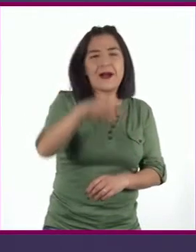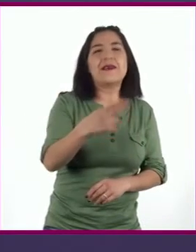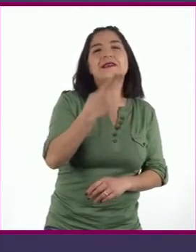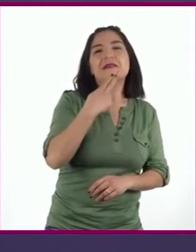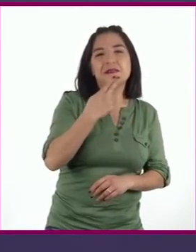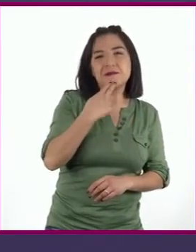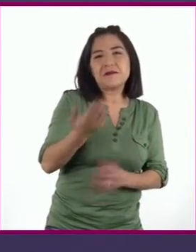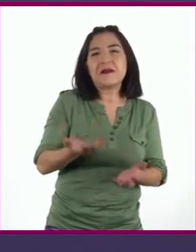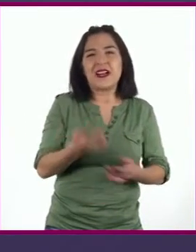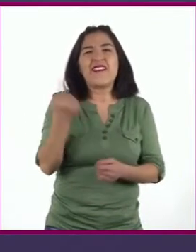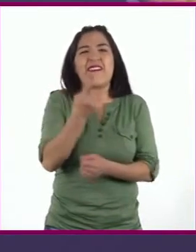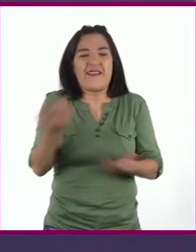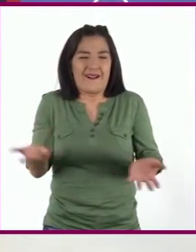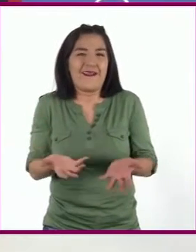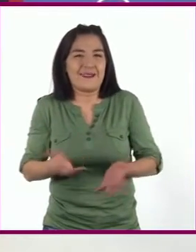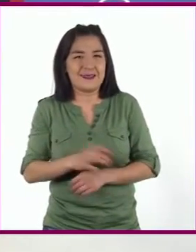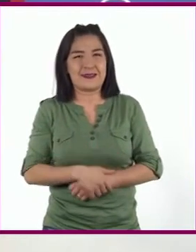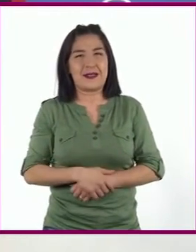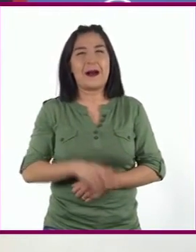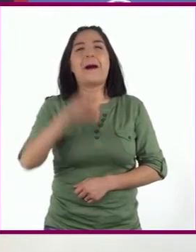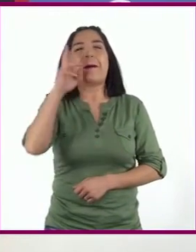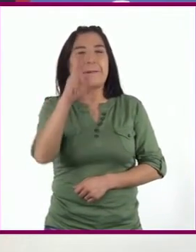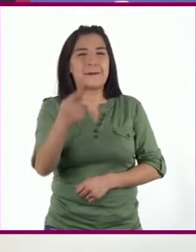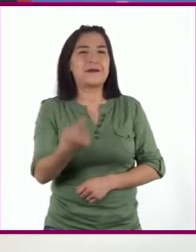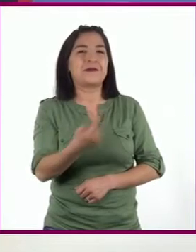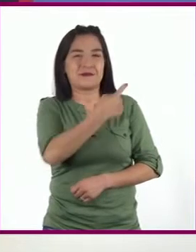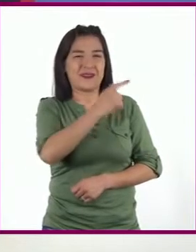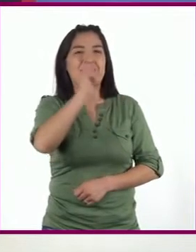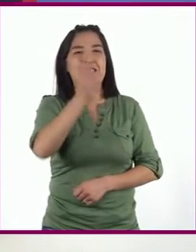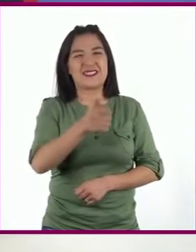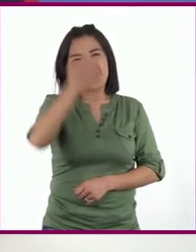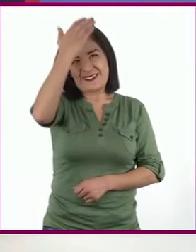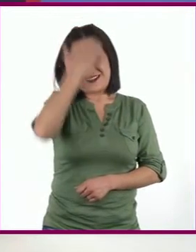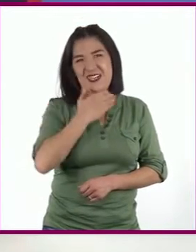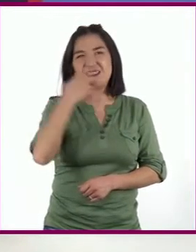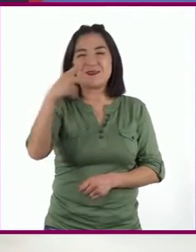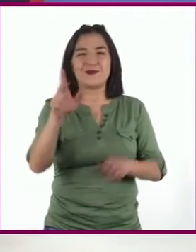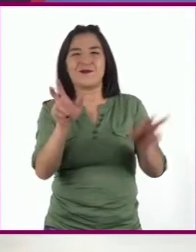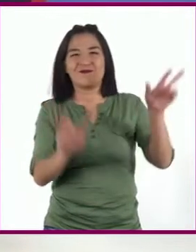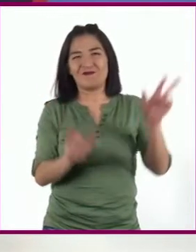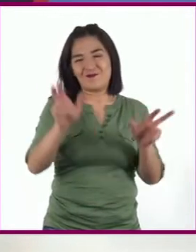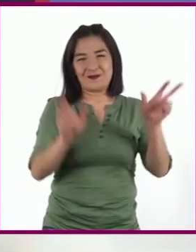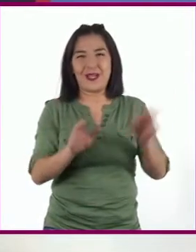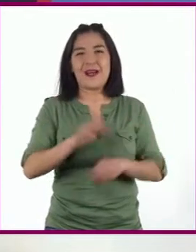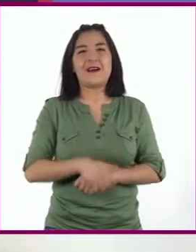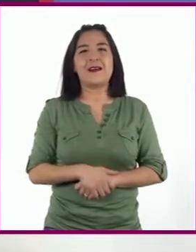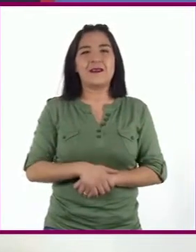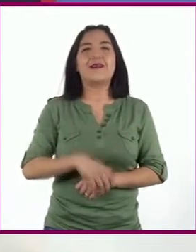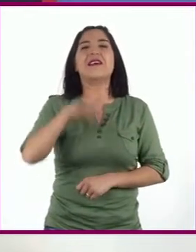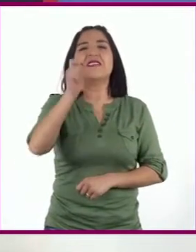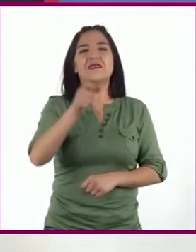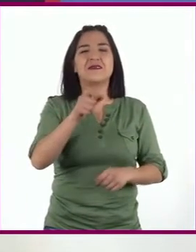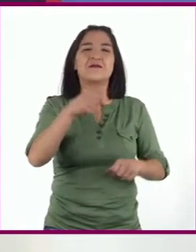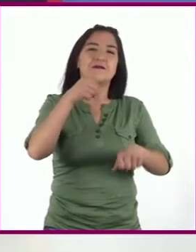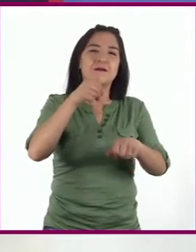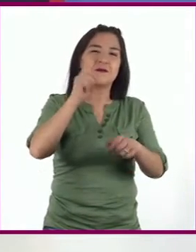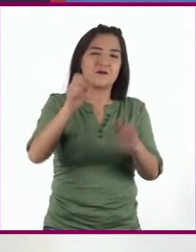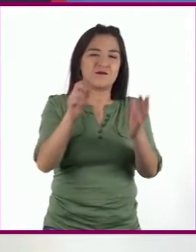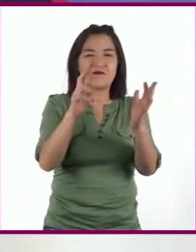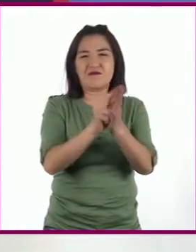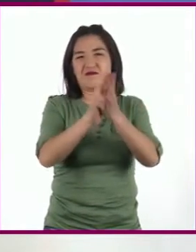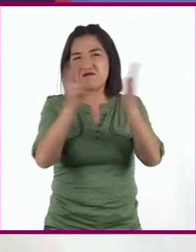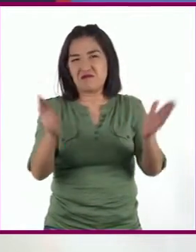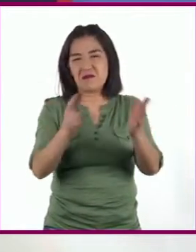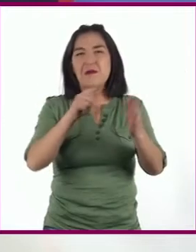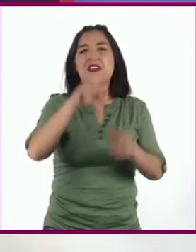o lo que hace. Veamos una cara más de un escarabajo. Ahora en el extracto de una revista de